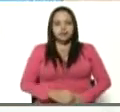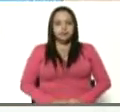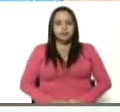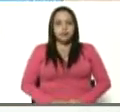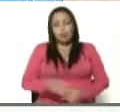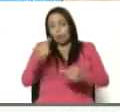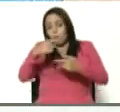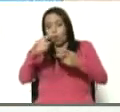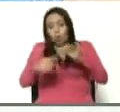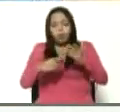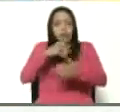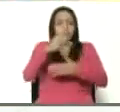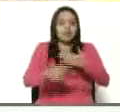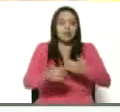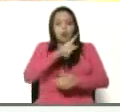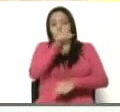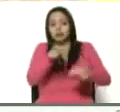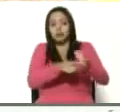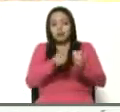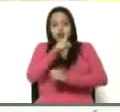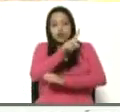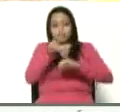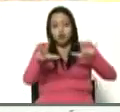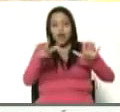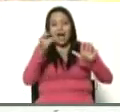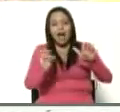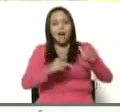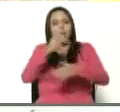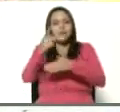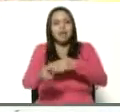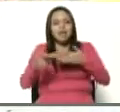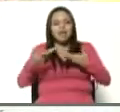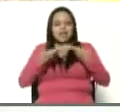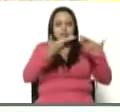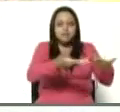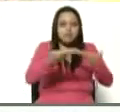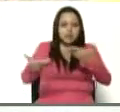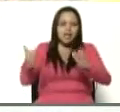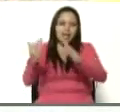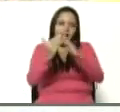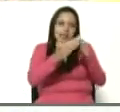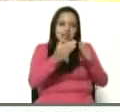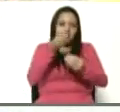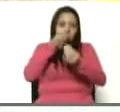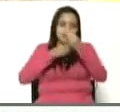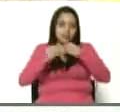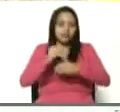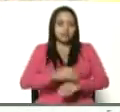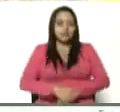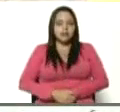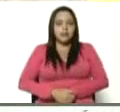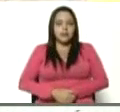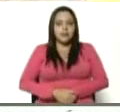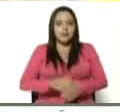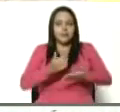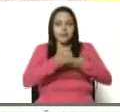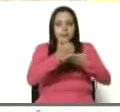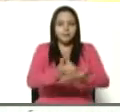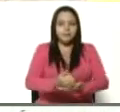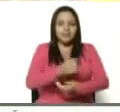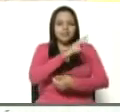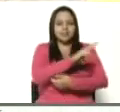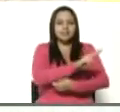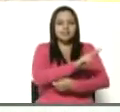programas, 18. También está el programa de abastecimiento de las casas de alimentación. Se beneficia a unas 700